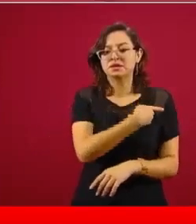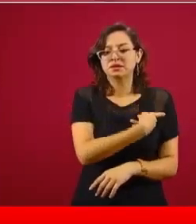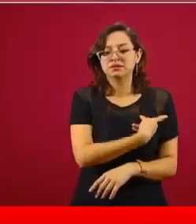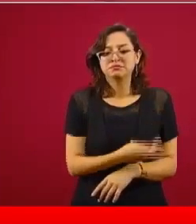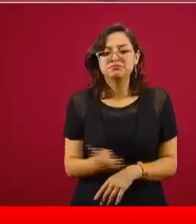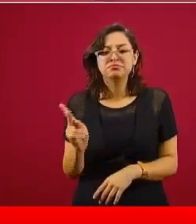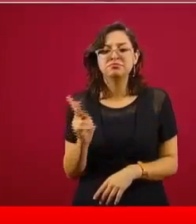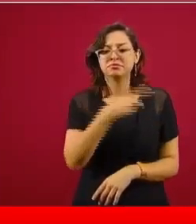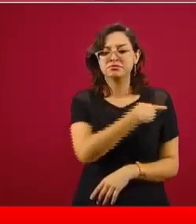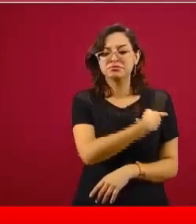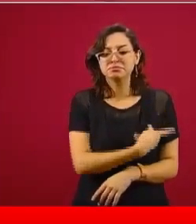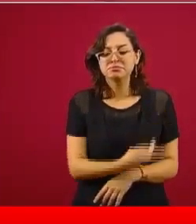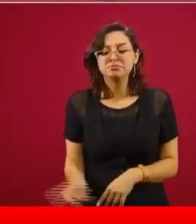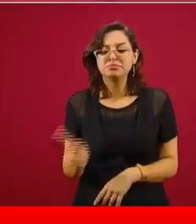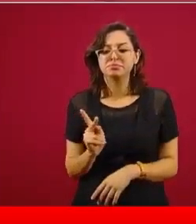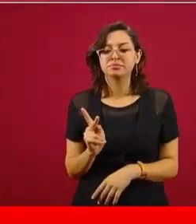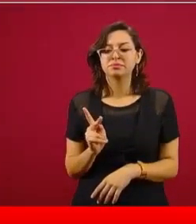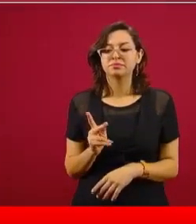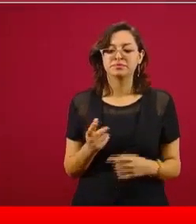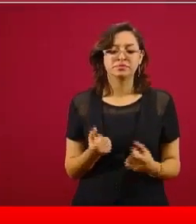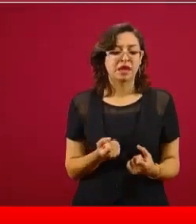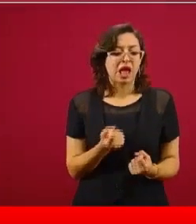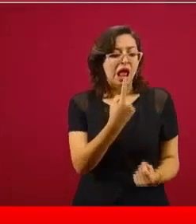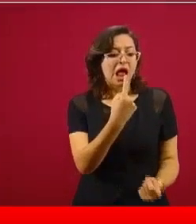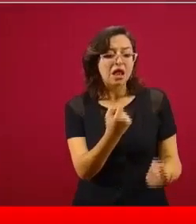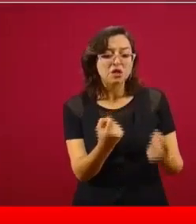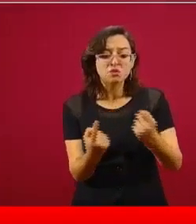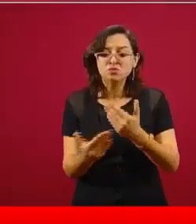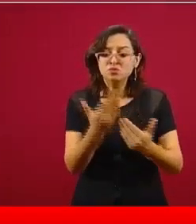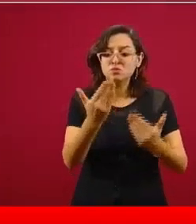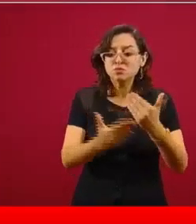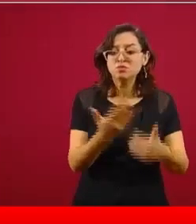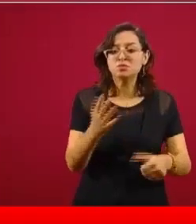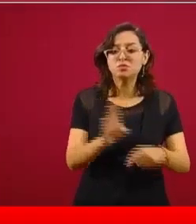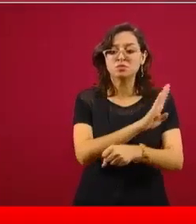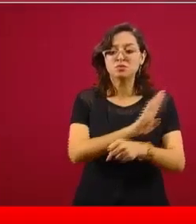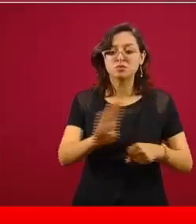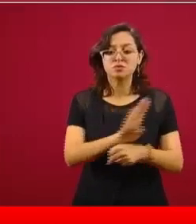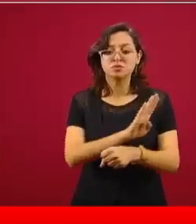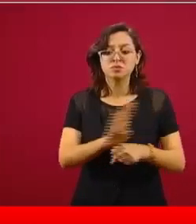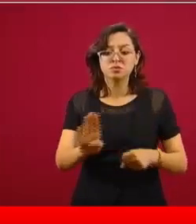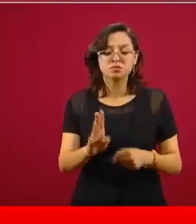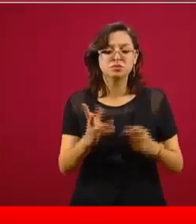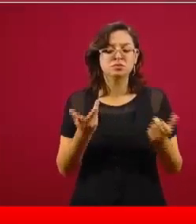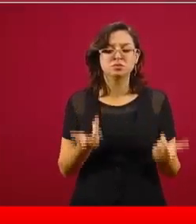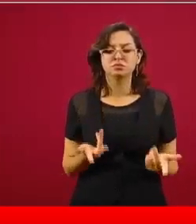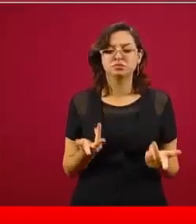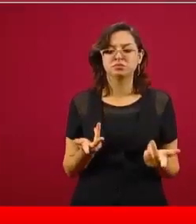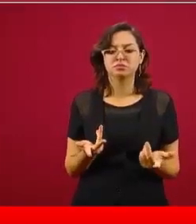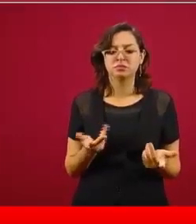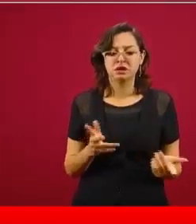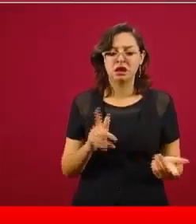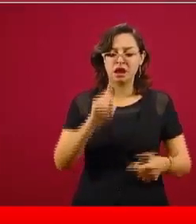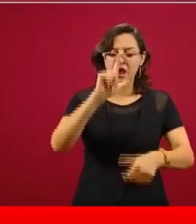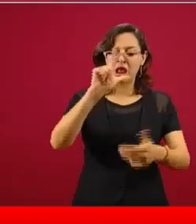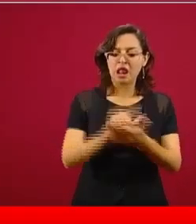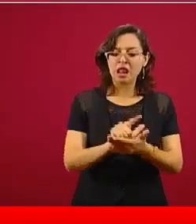y beneficiar a unos cuantos, porque ¿qué fue la reforma energética?,